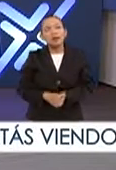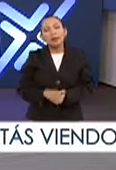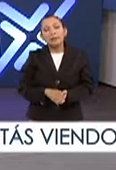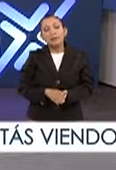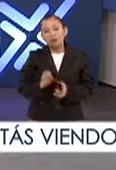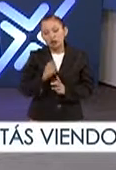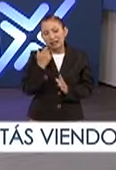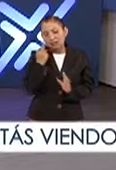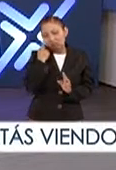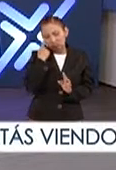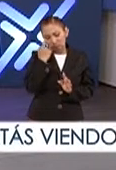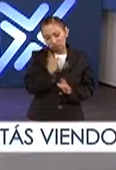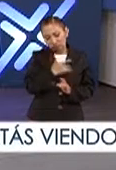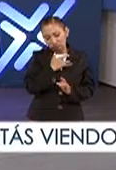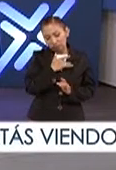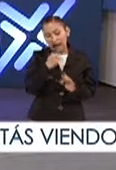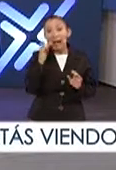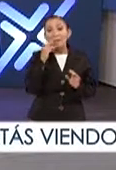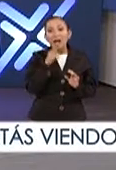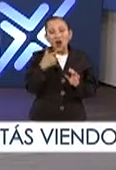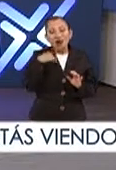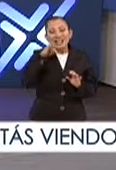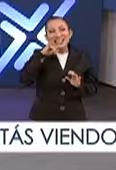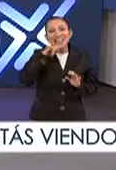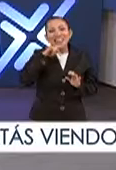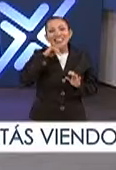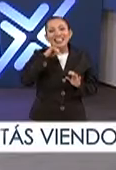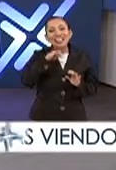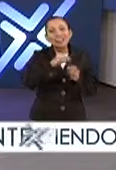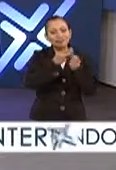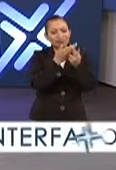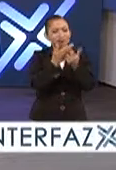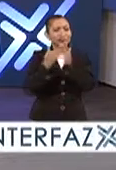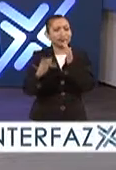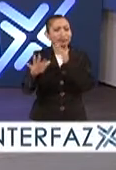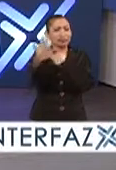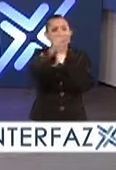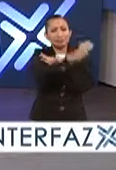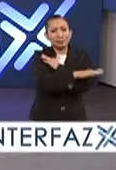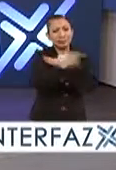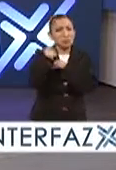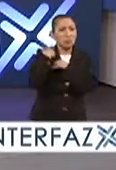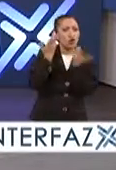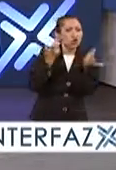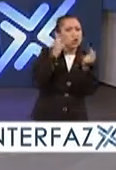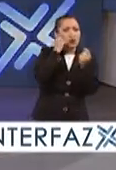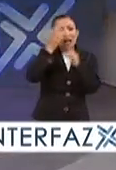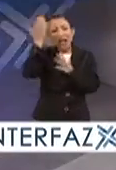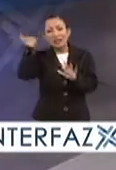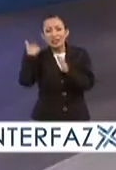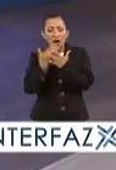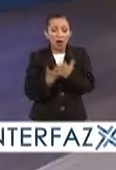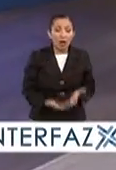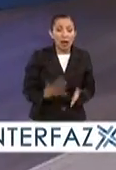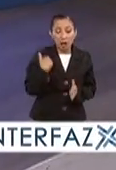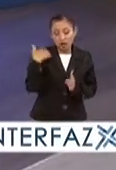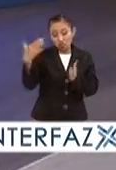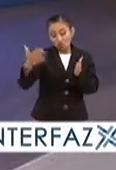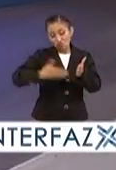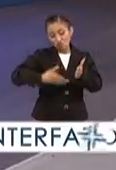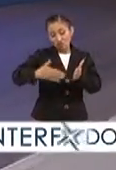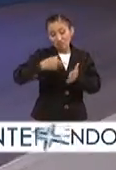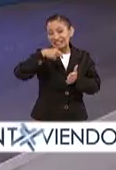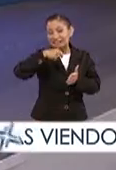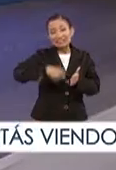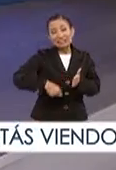una mirada que tuvimos fue hacerlo a través de los ingredientes, lo que nos permite ir y venir en tiempo y espacio. Las cocinas son resultados